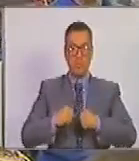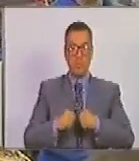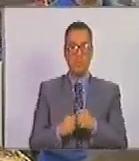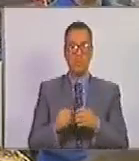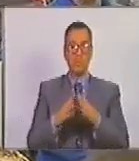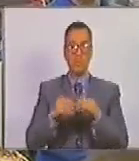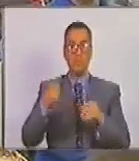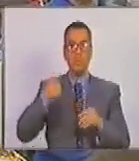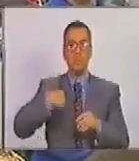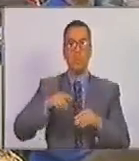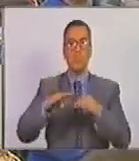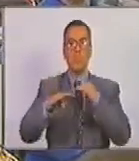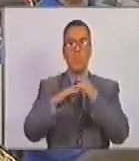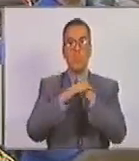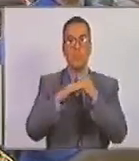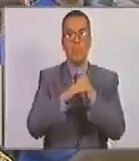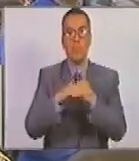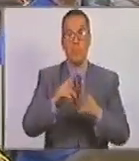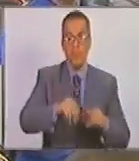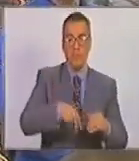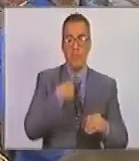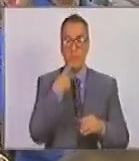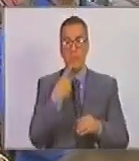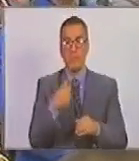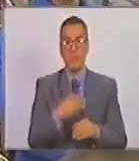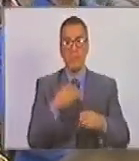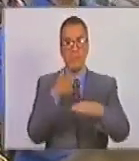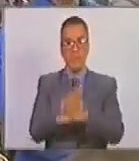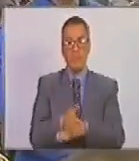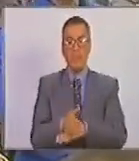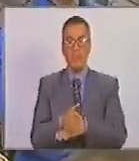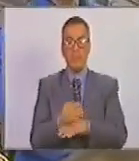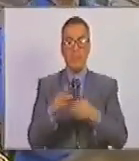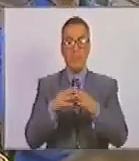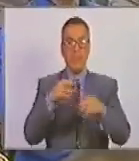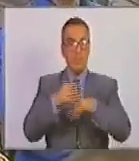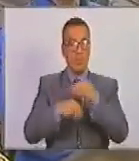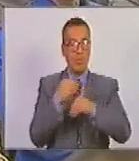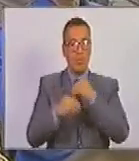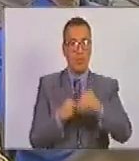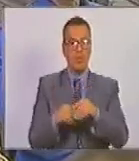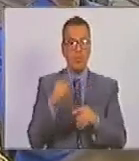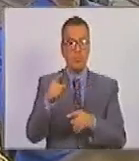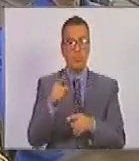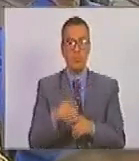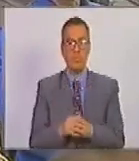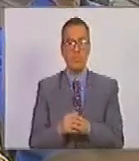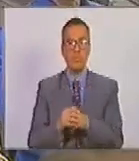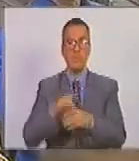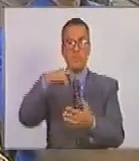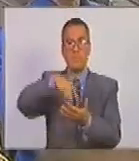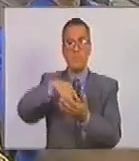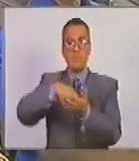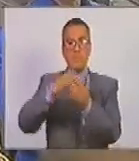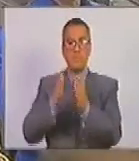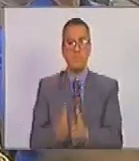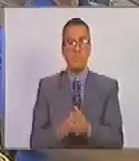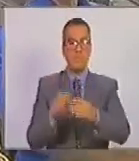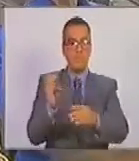carisma. Igualmente podemos decir dentro de las hazañas de este insigne carabueño